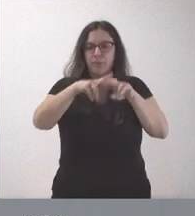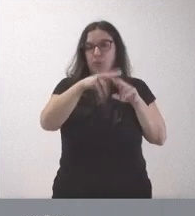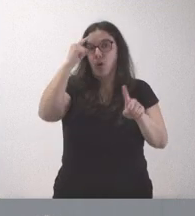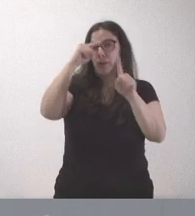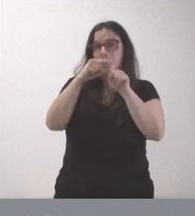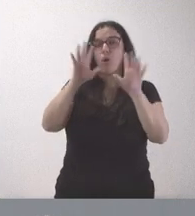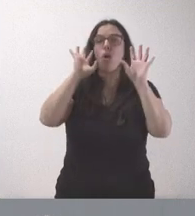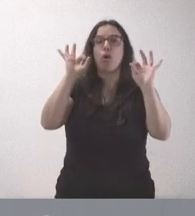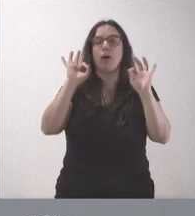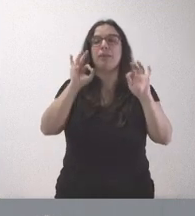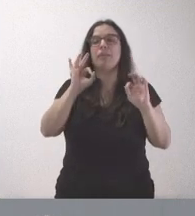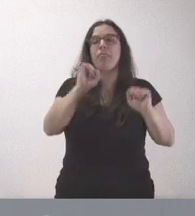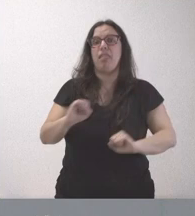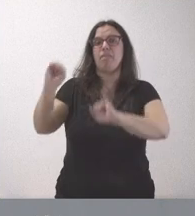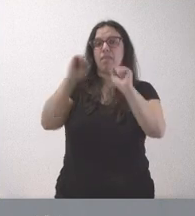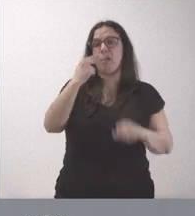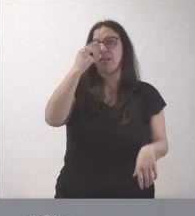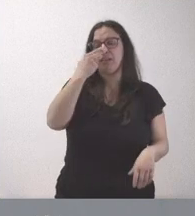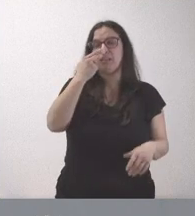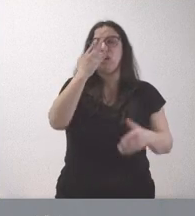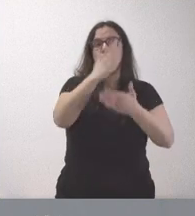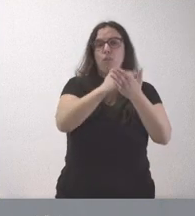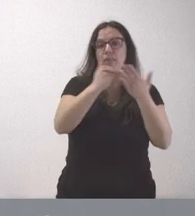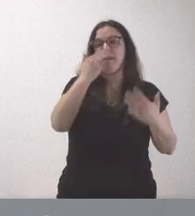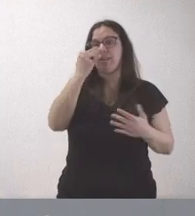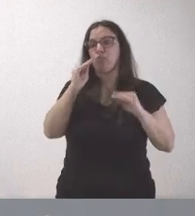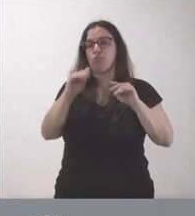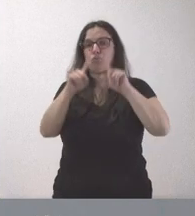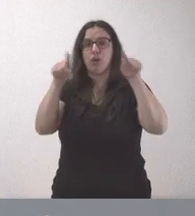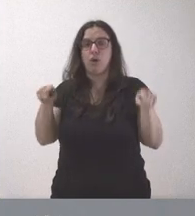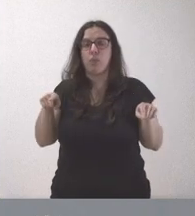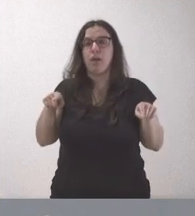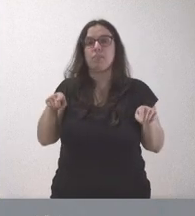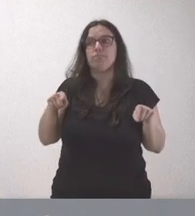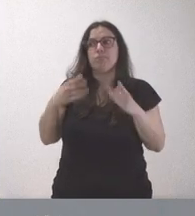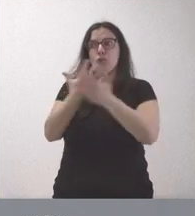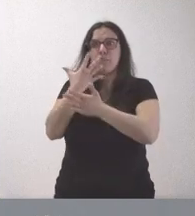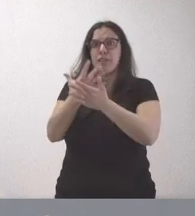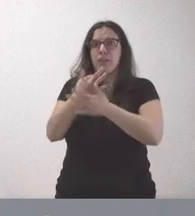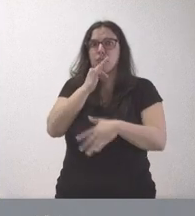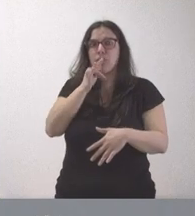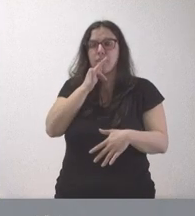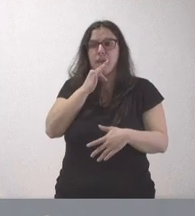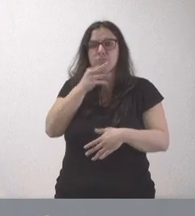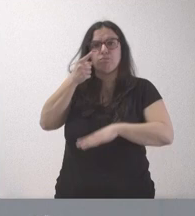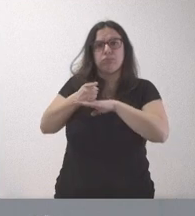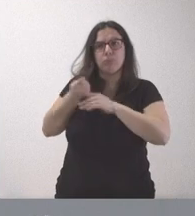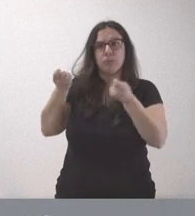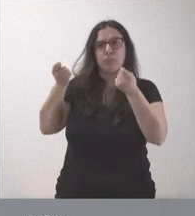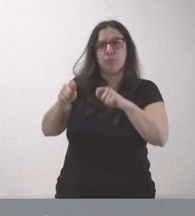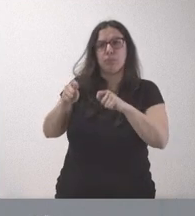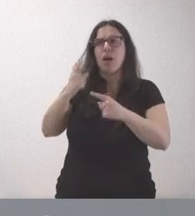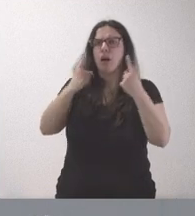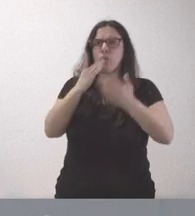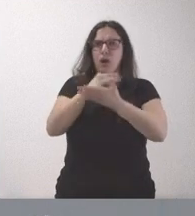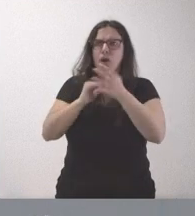la comunidad autónoma, los intereses de Segovia. No encontramos el motivo, ni nadie nos lo ha explicado claramente, de por qué en unas comunidades